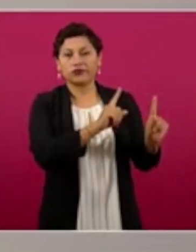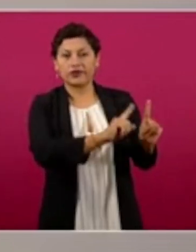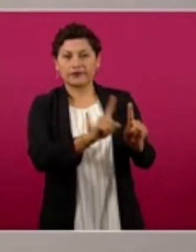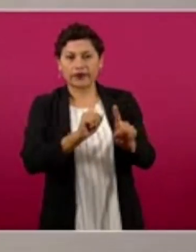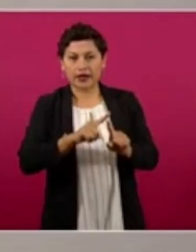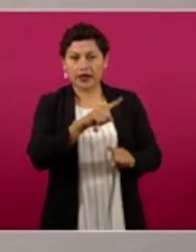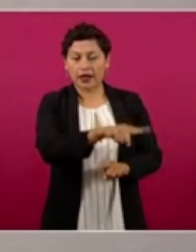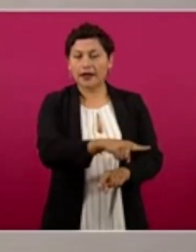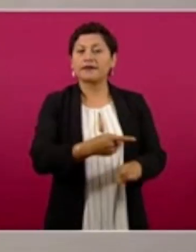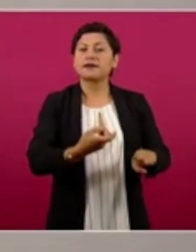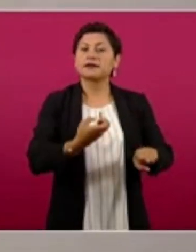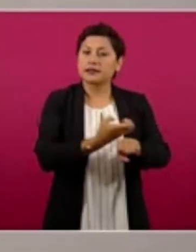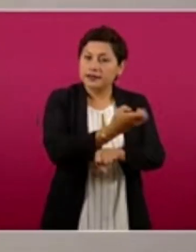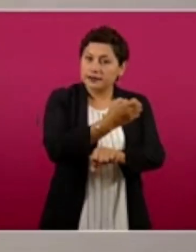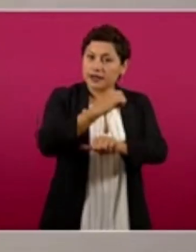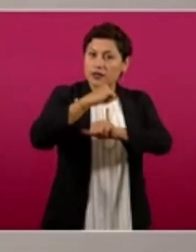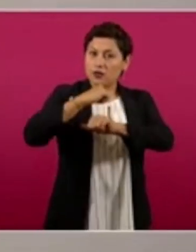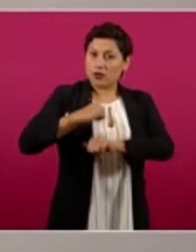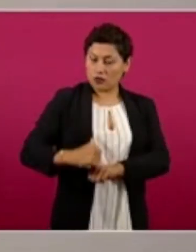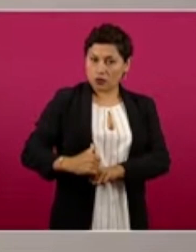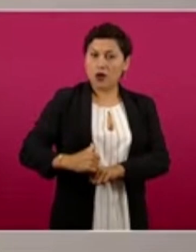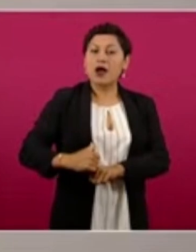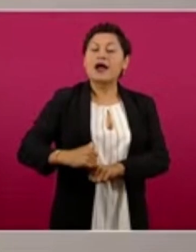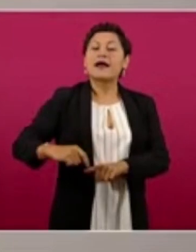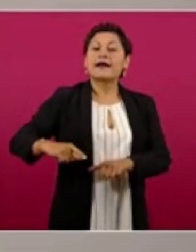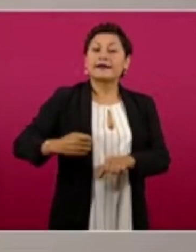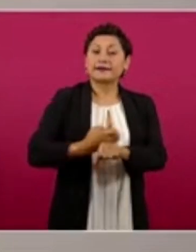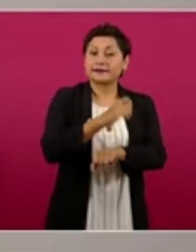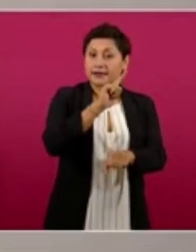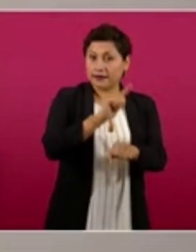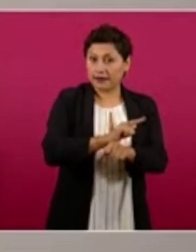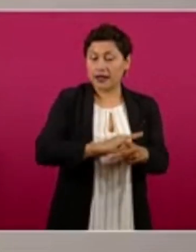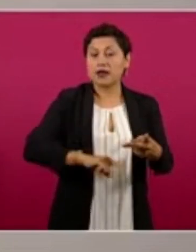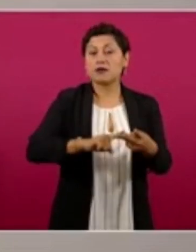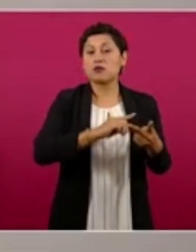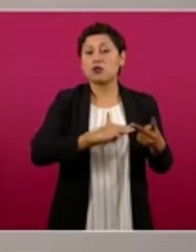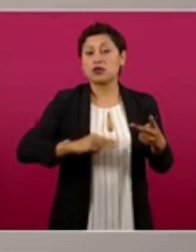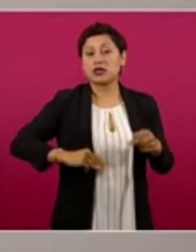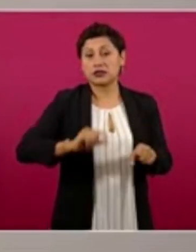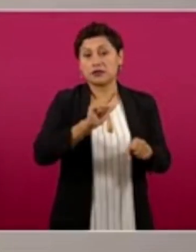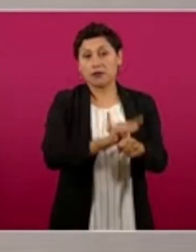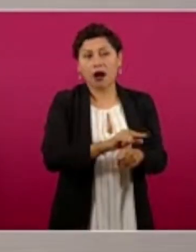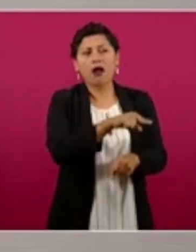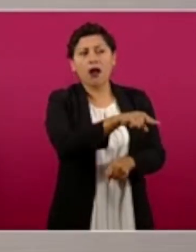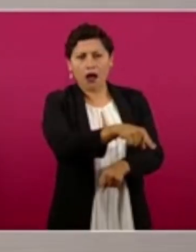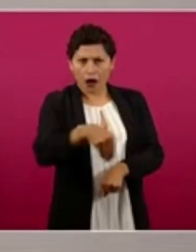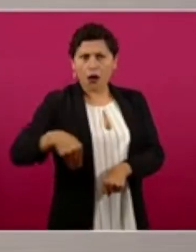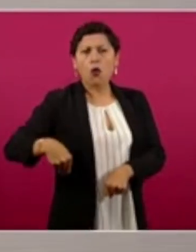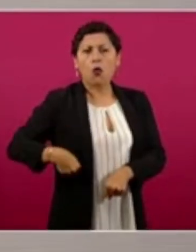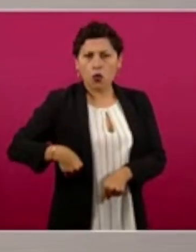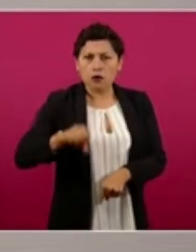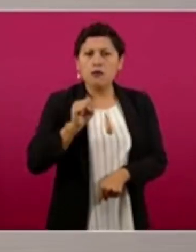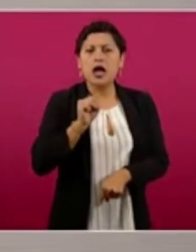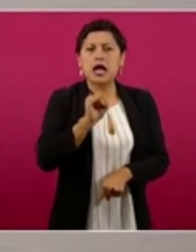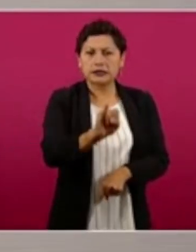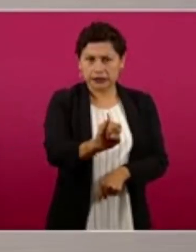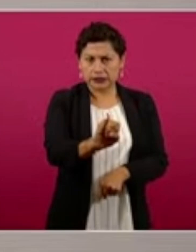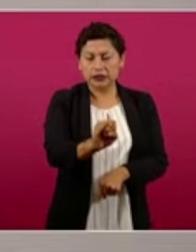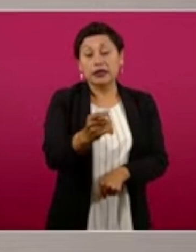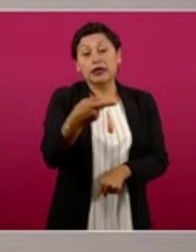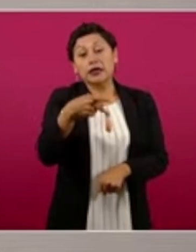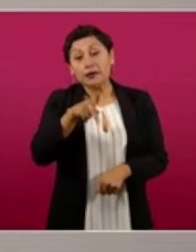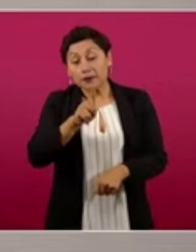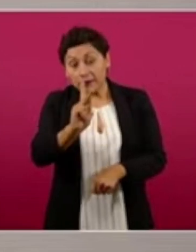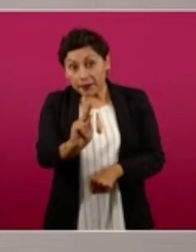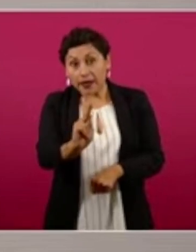Estado de Guerrero y a sus policías municipales, que eran parcialmente responsables. Pero la dinámica de lo que